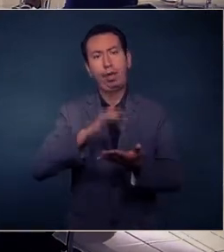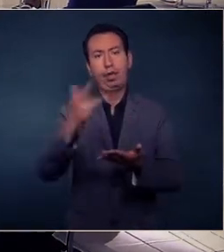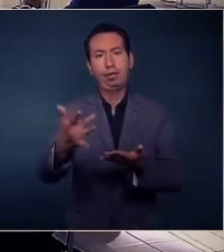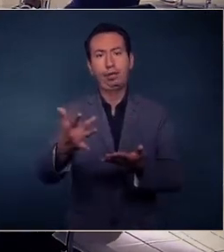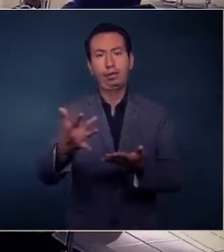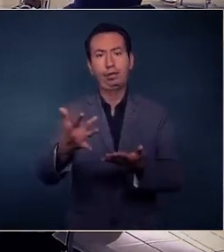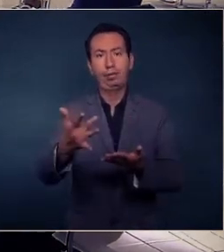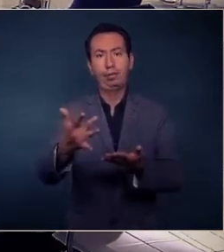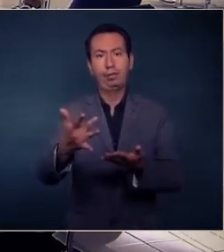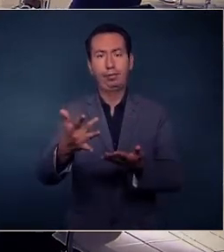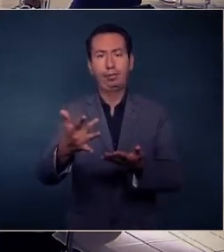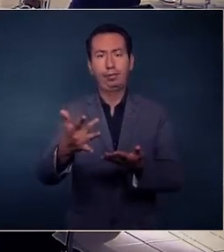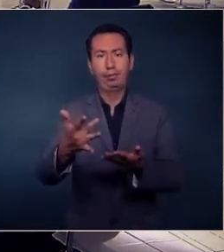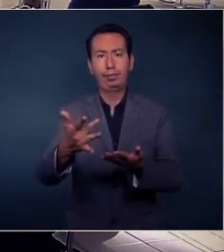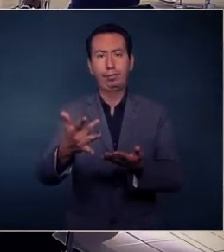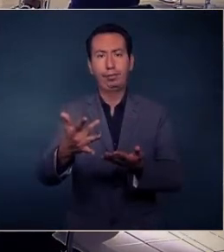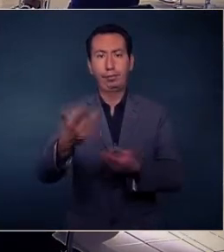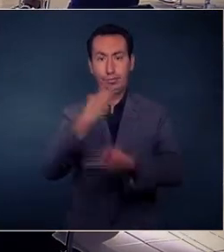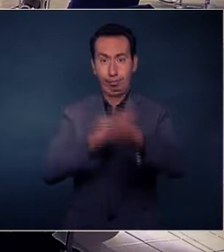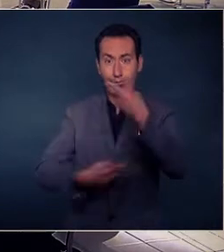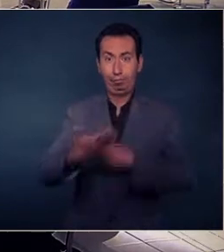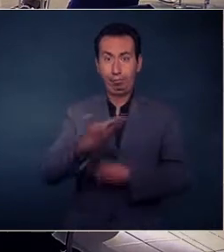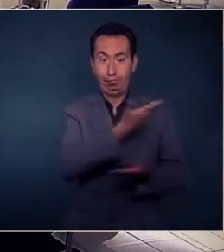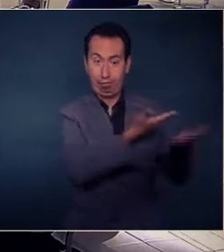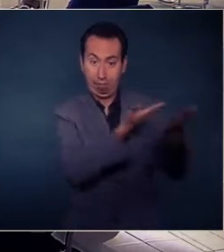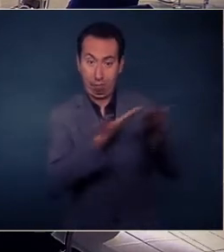¿Qué presencia de Guanajuato?